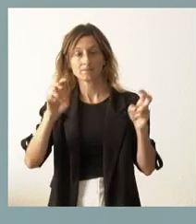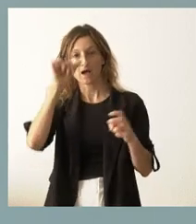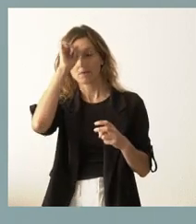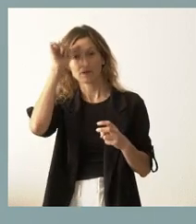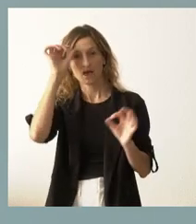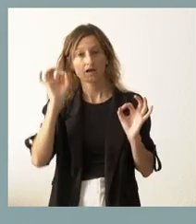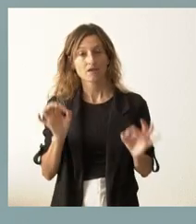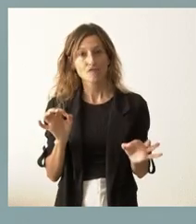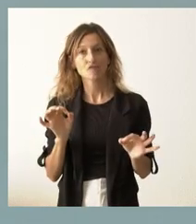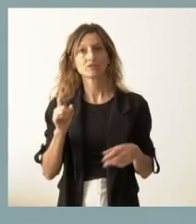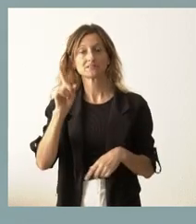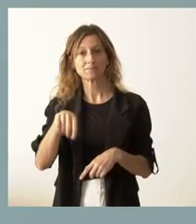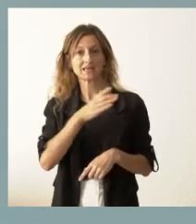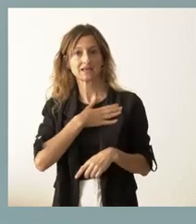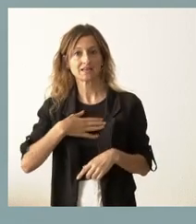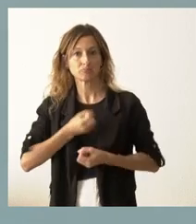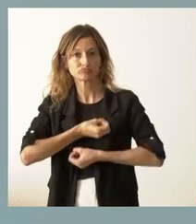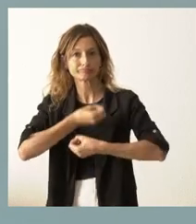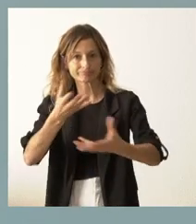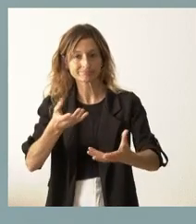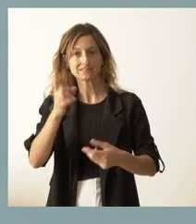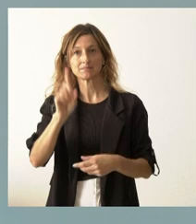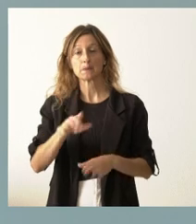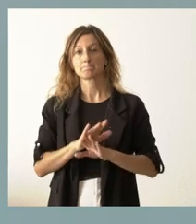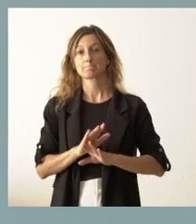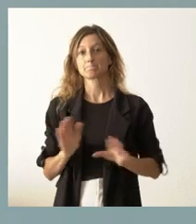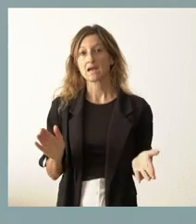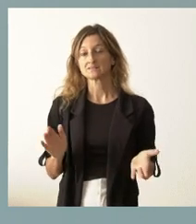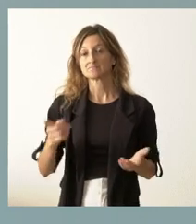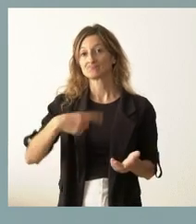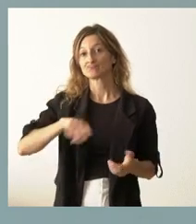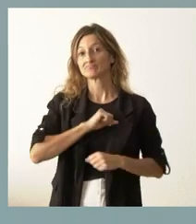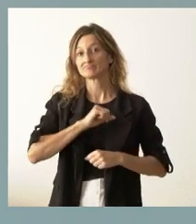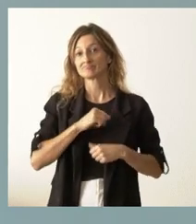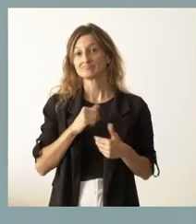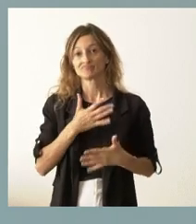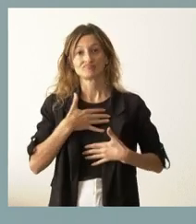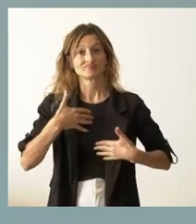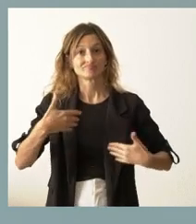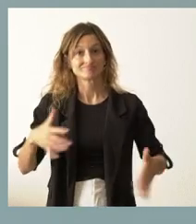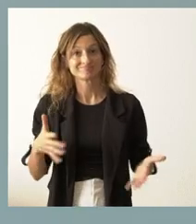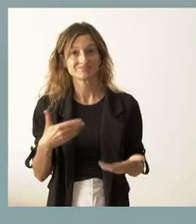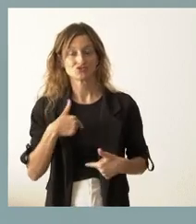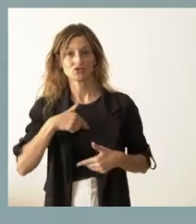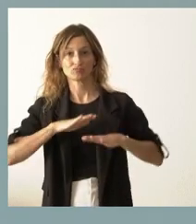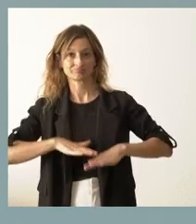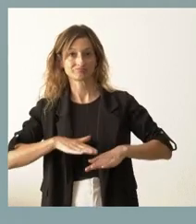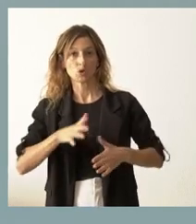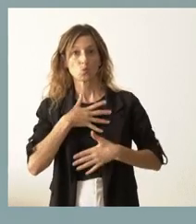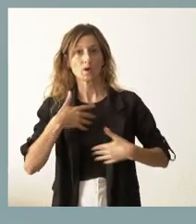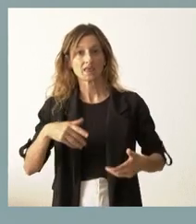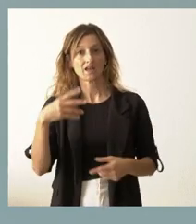atravesamos, pues también queríamos comentarles. Y, sin más, pues estamos a su disposición, o lo estoy yo en este caso concreto, para cualquier